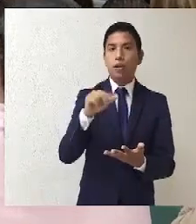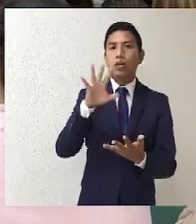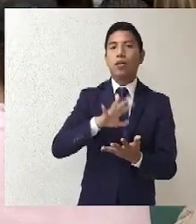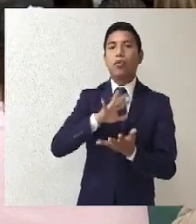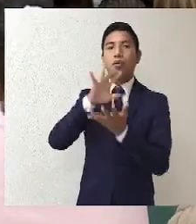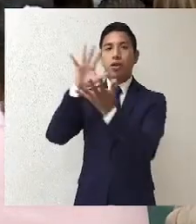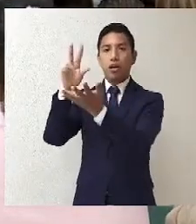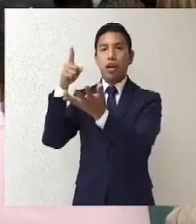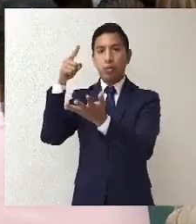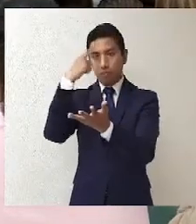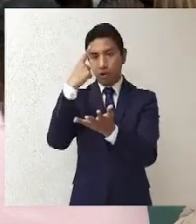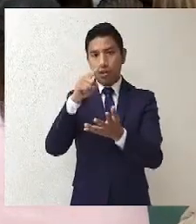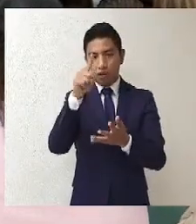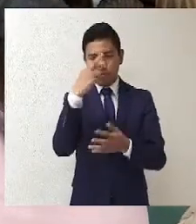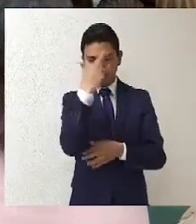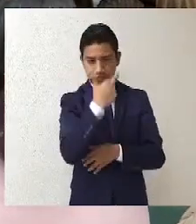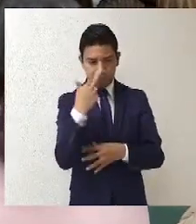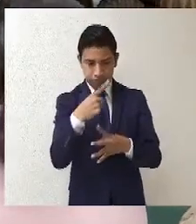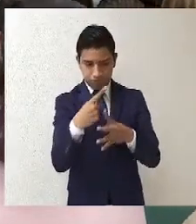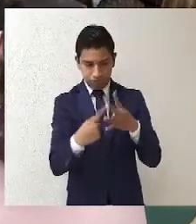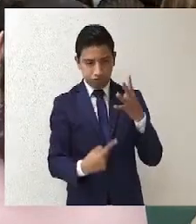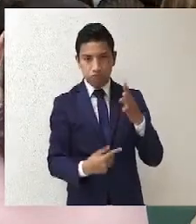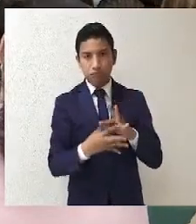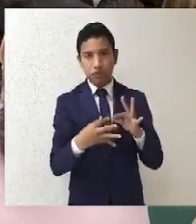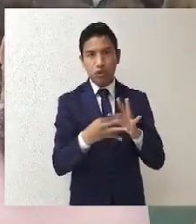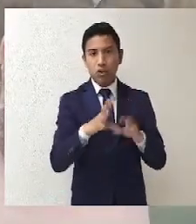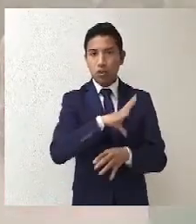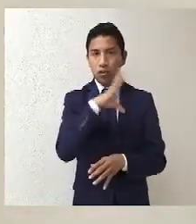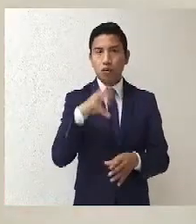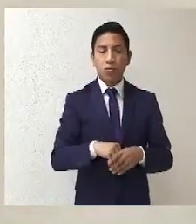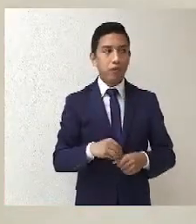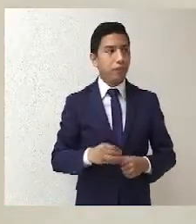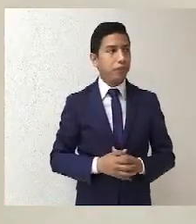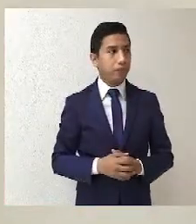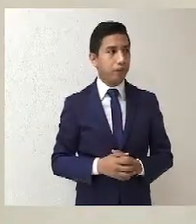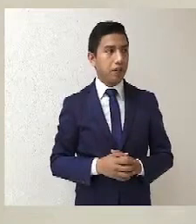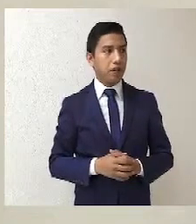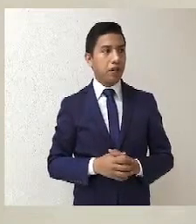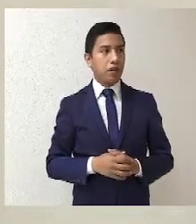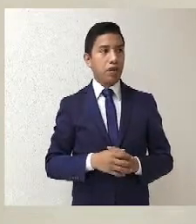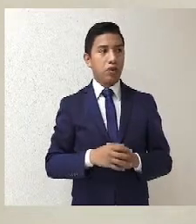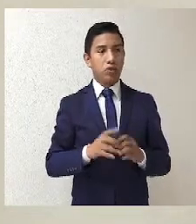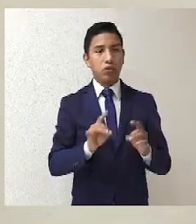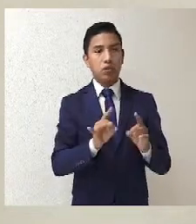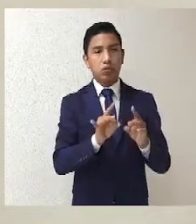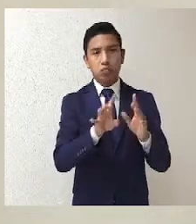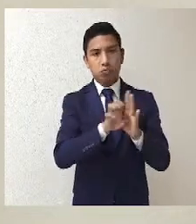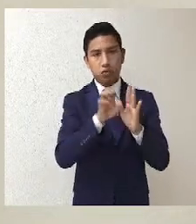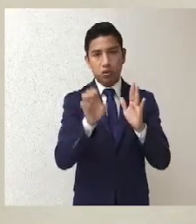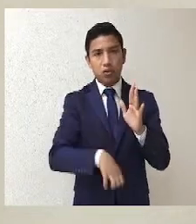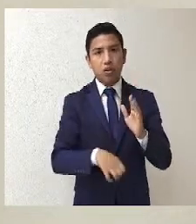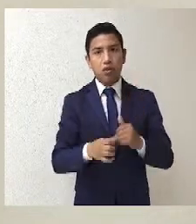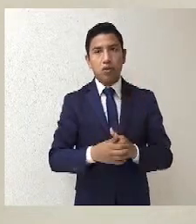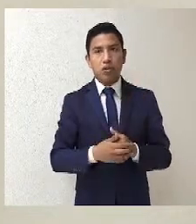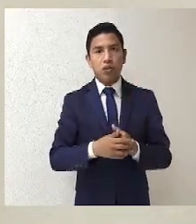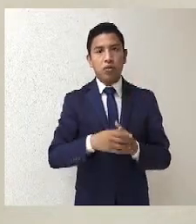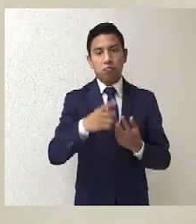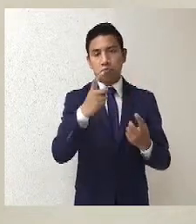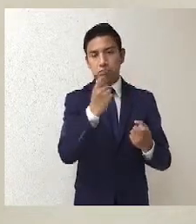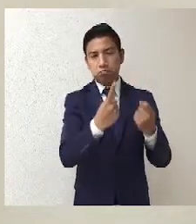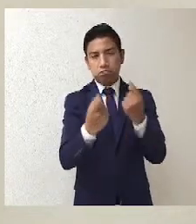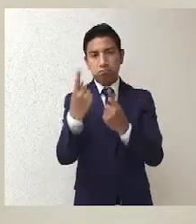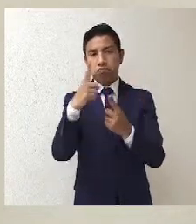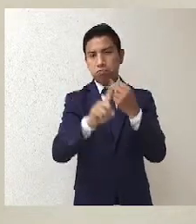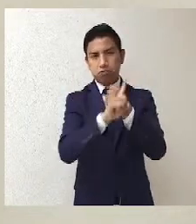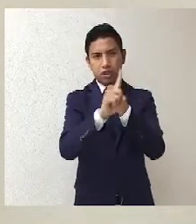familiarizados con esto, hay diversas instancias. Cuando las situaciones o las vulneraciones o las controversias